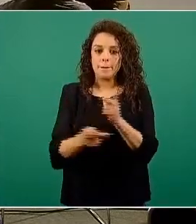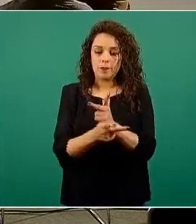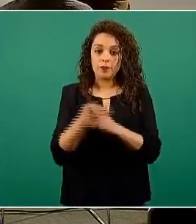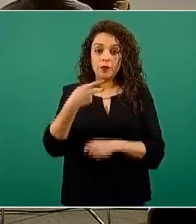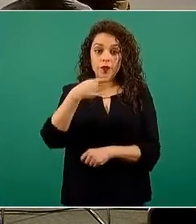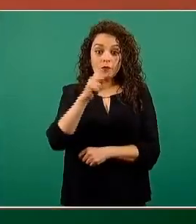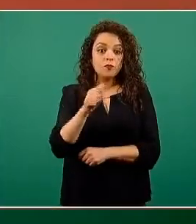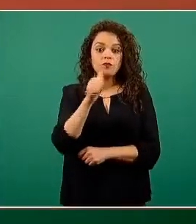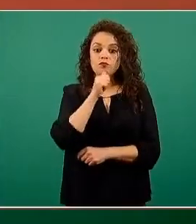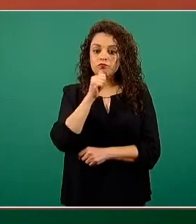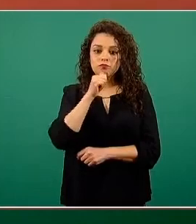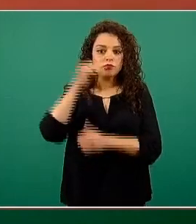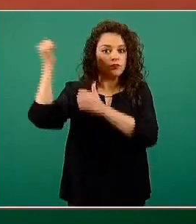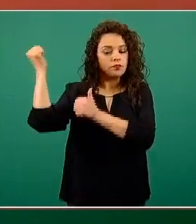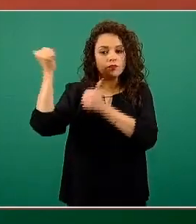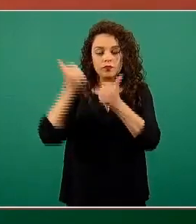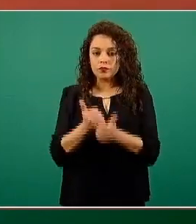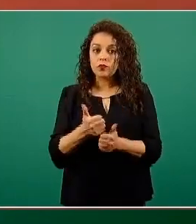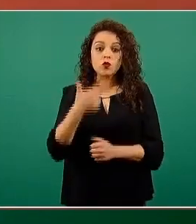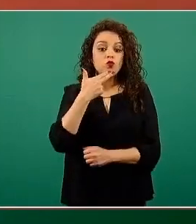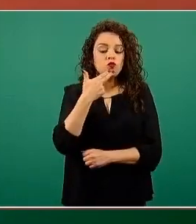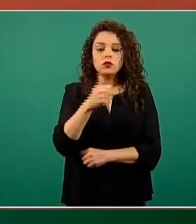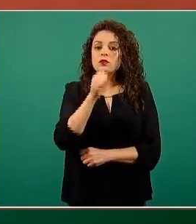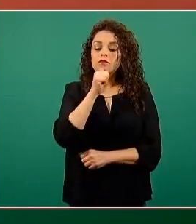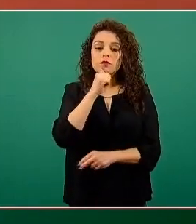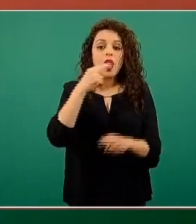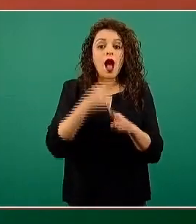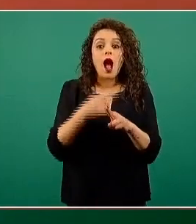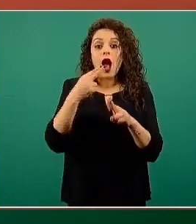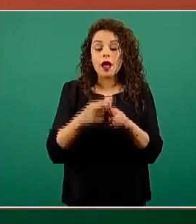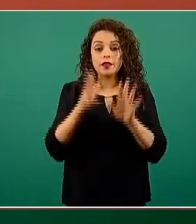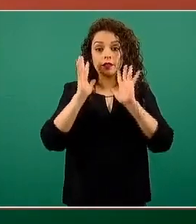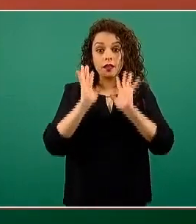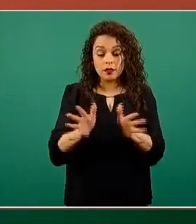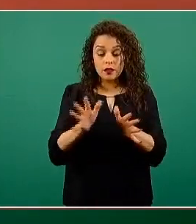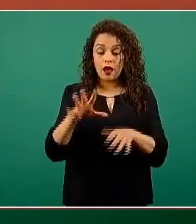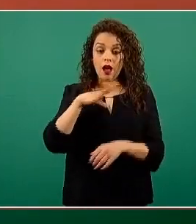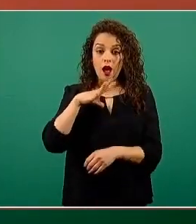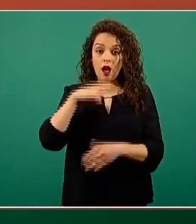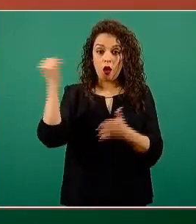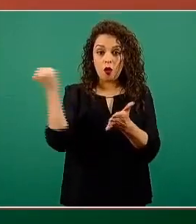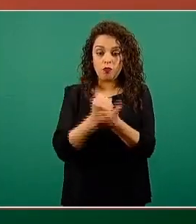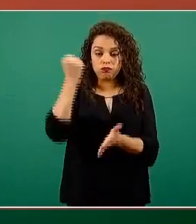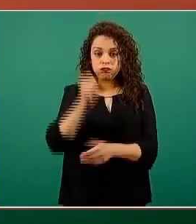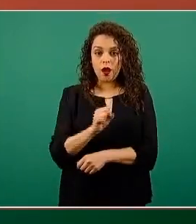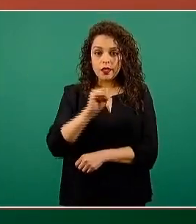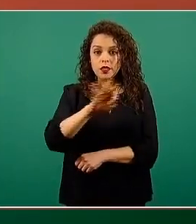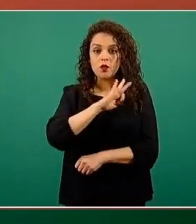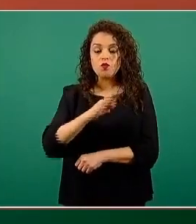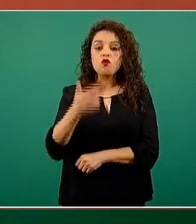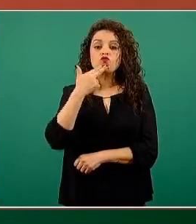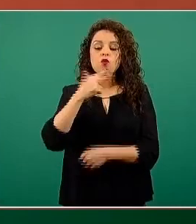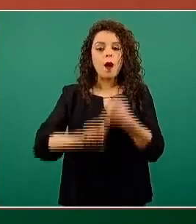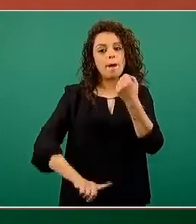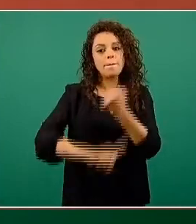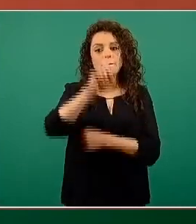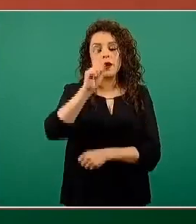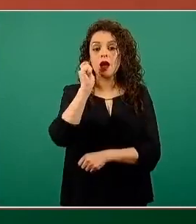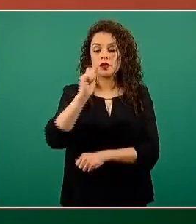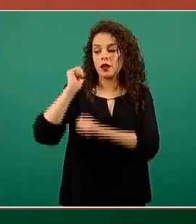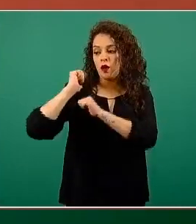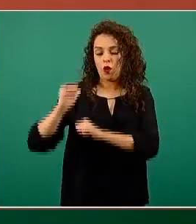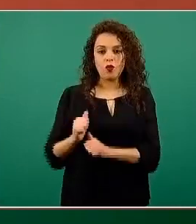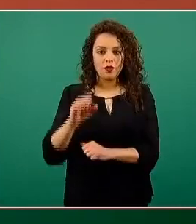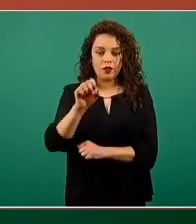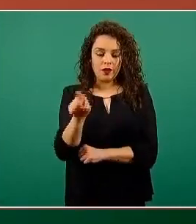producto ni se empezará a utilizar, a menos que tenga la autorización de uso de emergencia por parte de la Autoridad Sanitaria de México, que